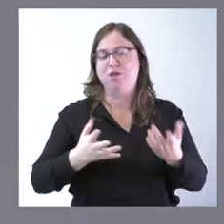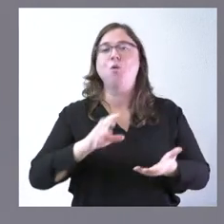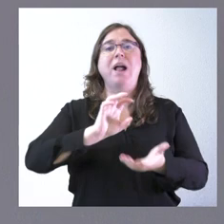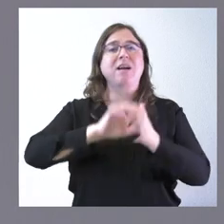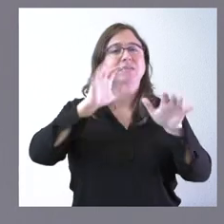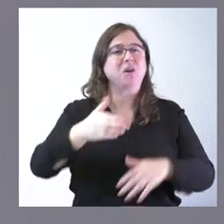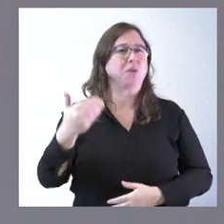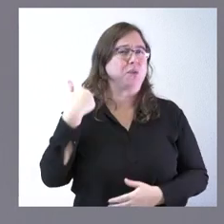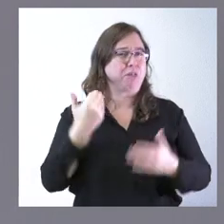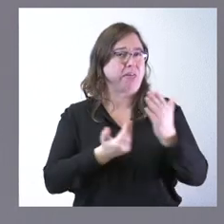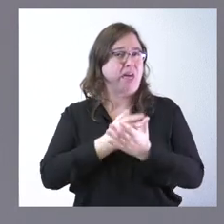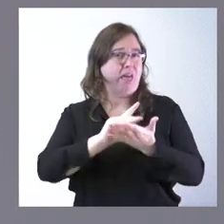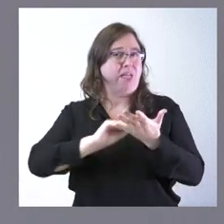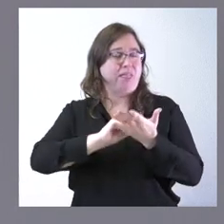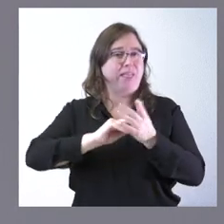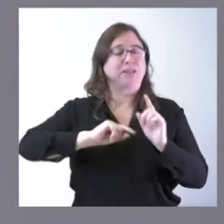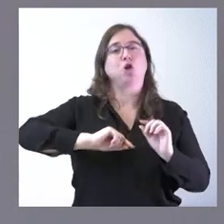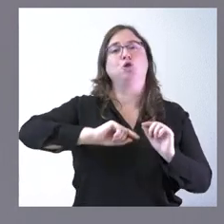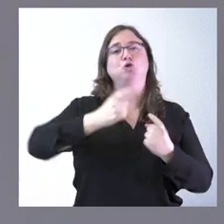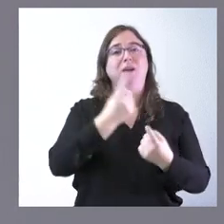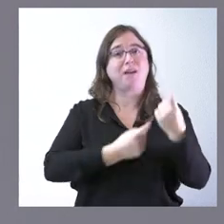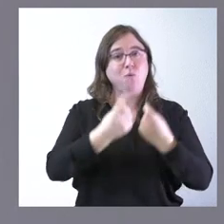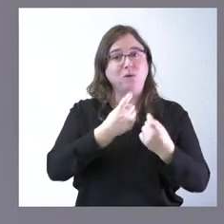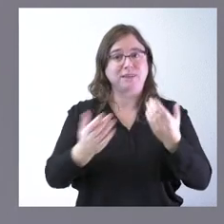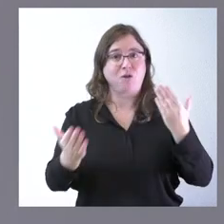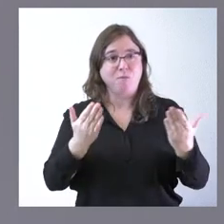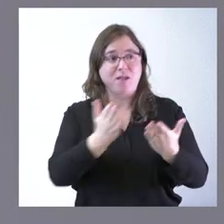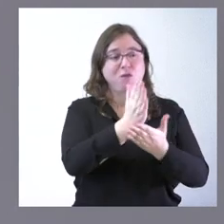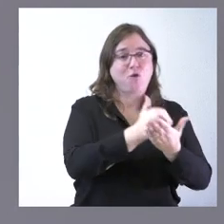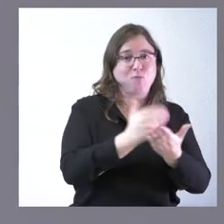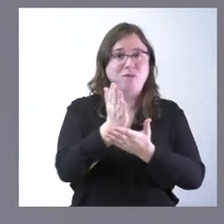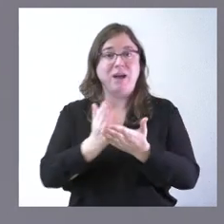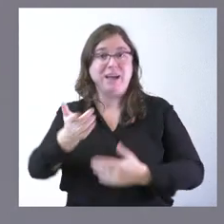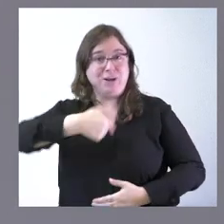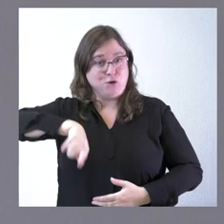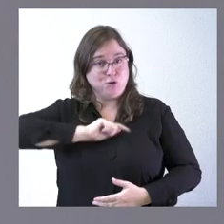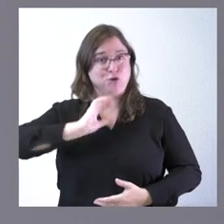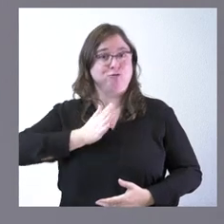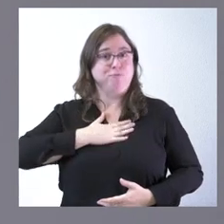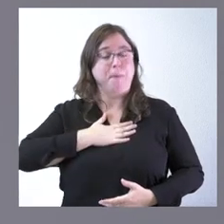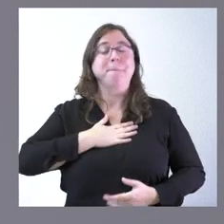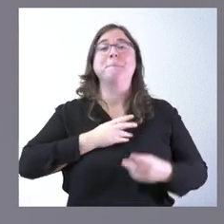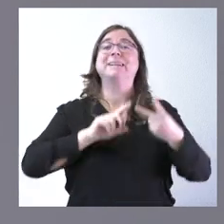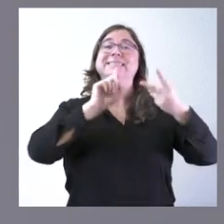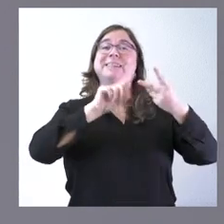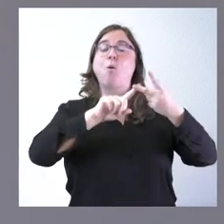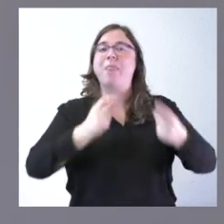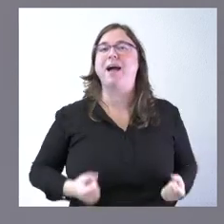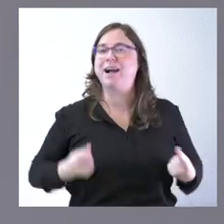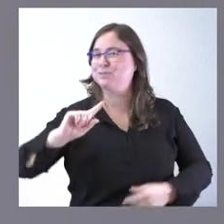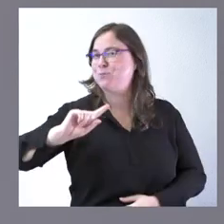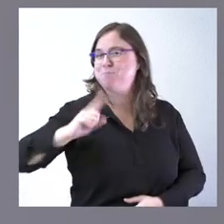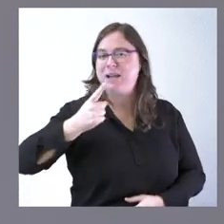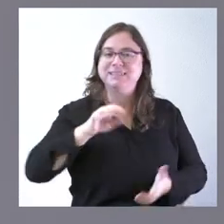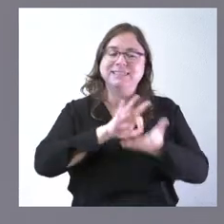otro día los datos de las encuestas comparativas de comunidades autónomas y damos la segunda comunidad autónoma con mayor porcentaje de gasto en los servicios